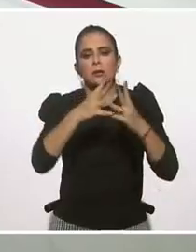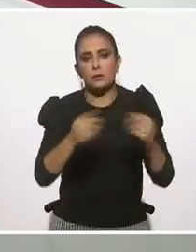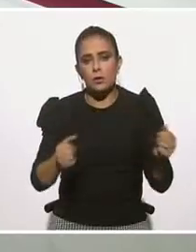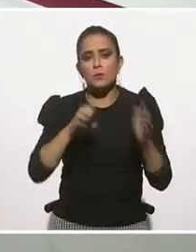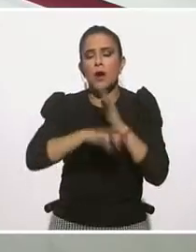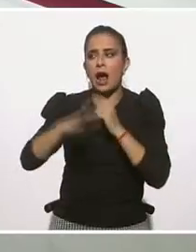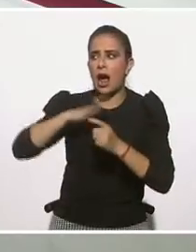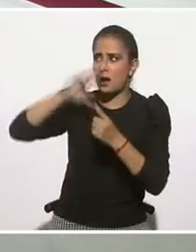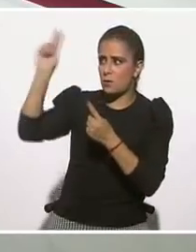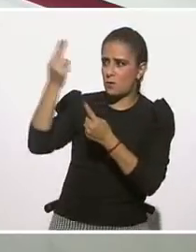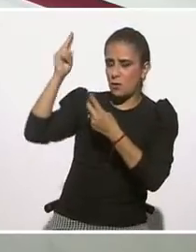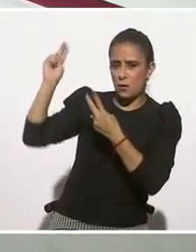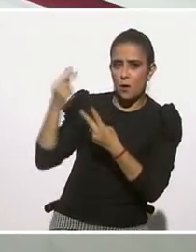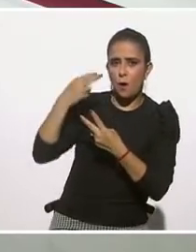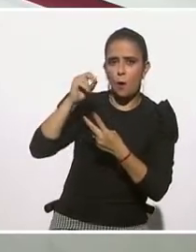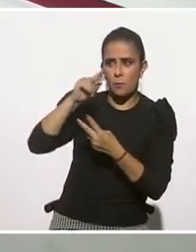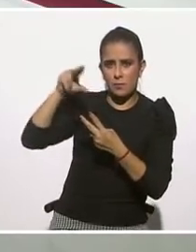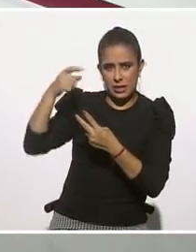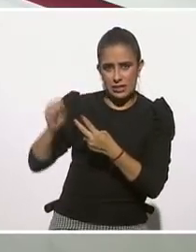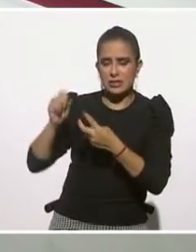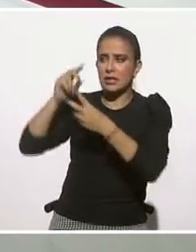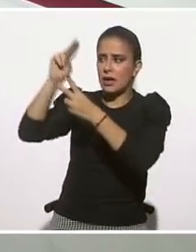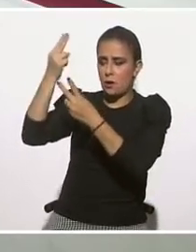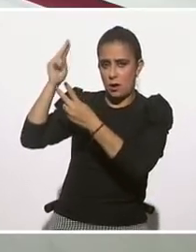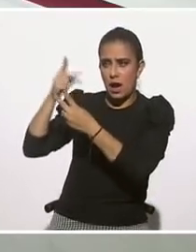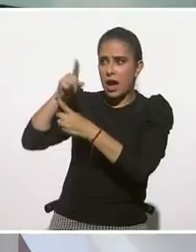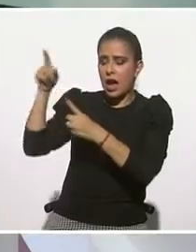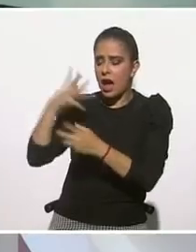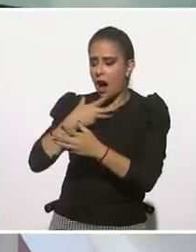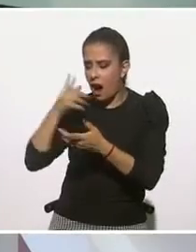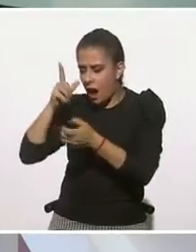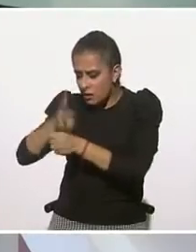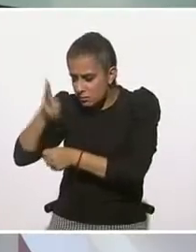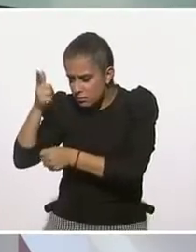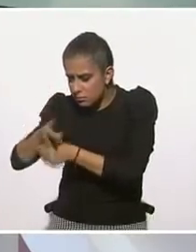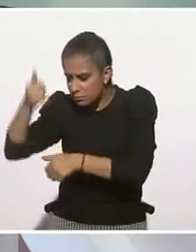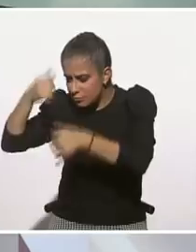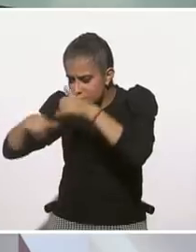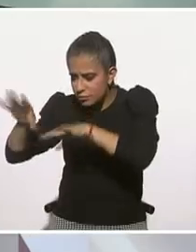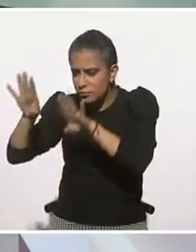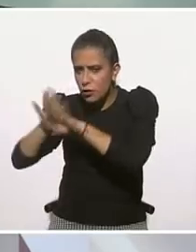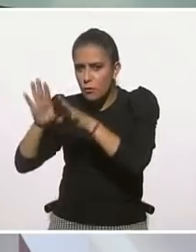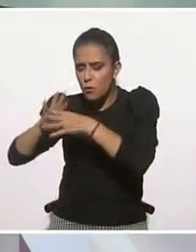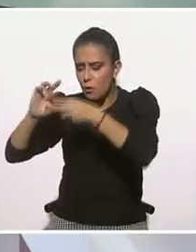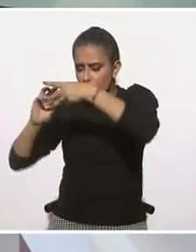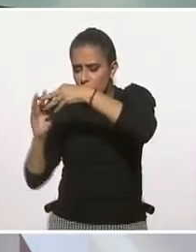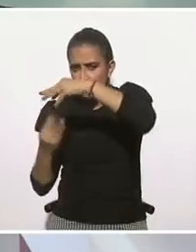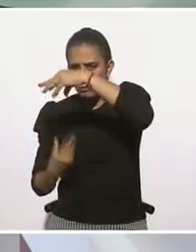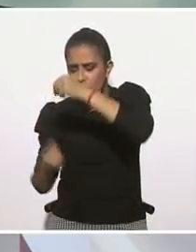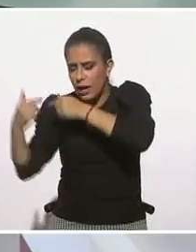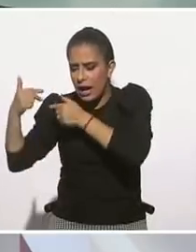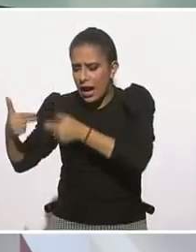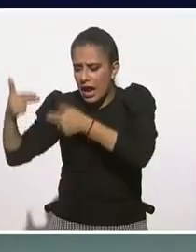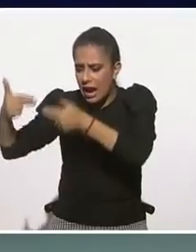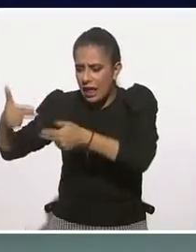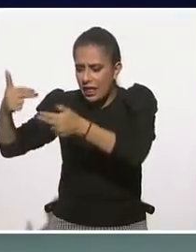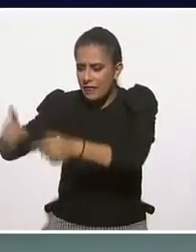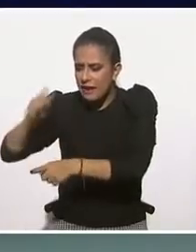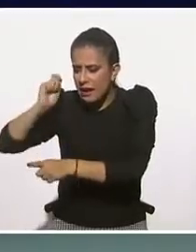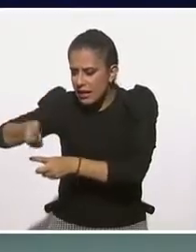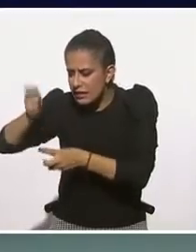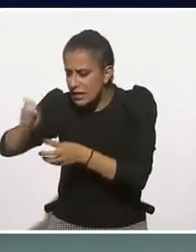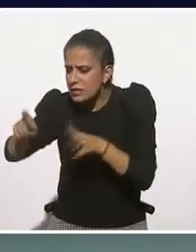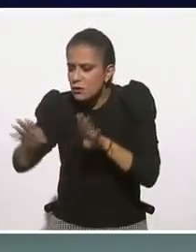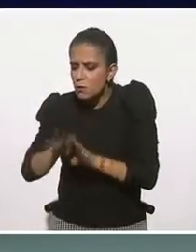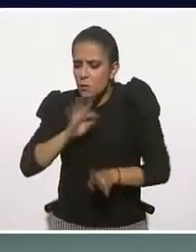trabajando y son líderes a nivel mundial en el tema de la evaluación genética respecto al tema de cómo se está dando. Y esta pregunta nos acompaña de siempre. Nos